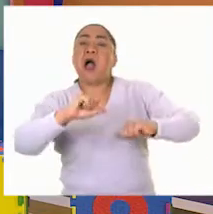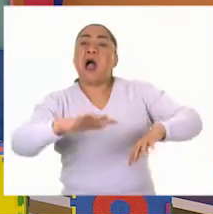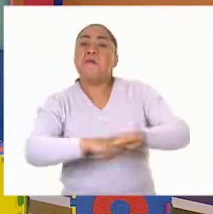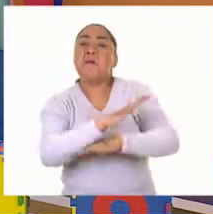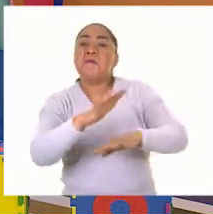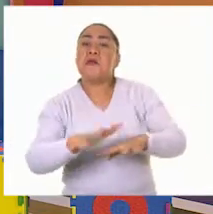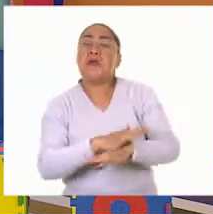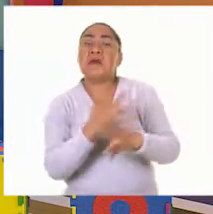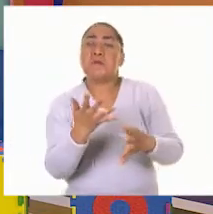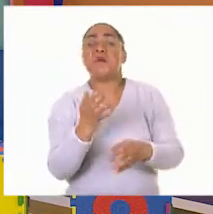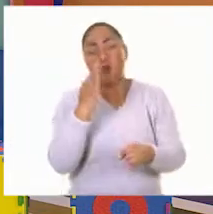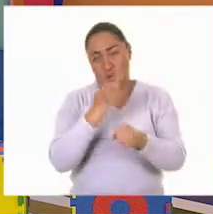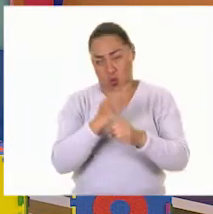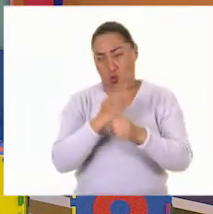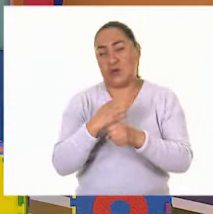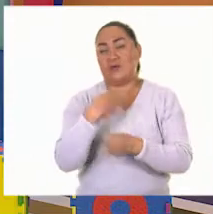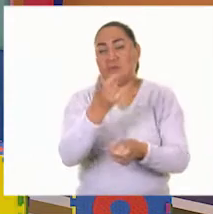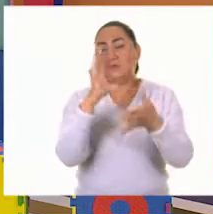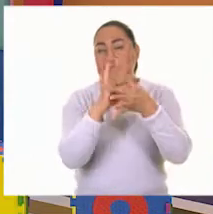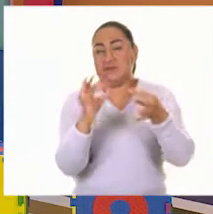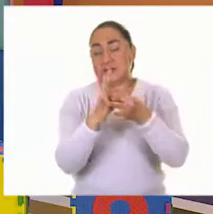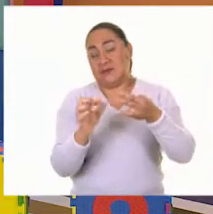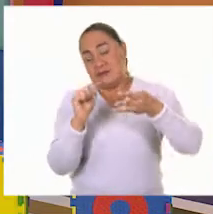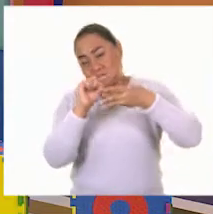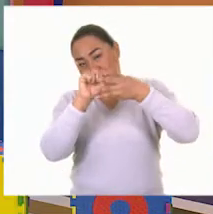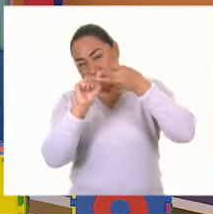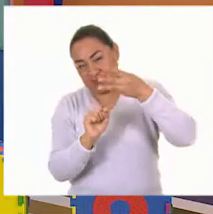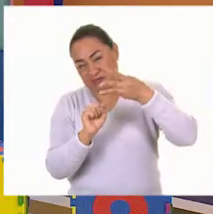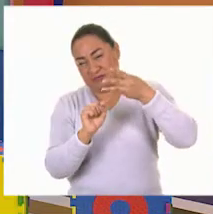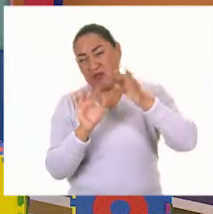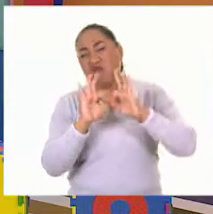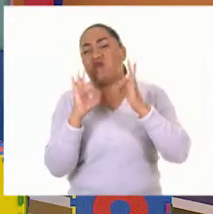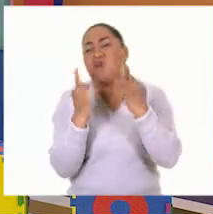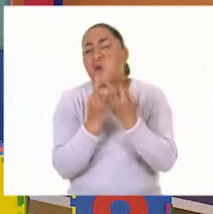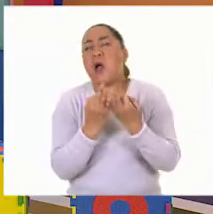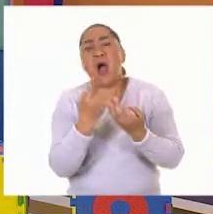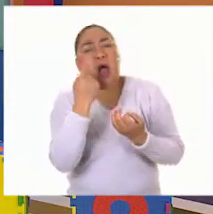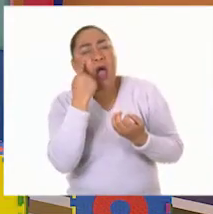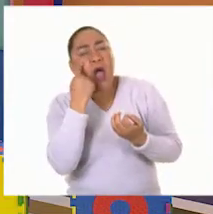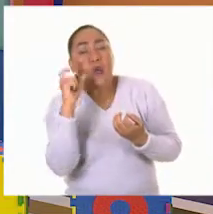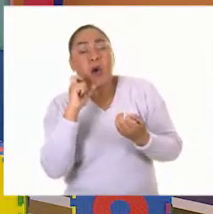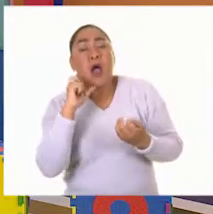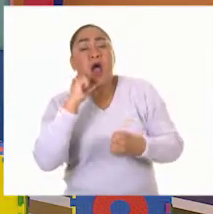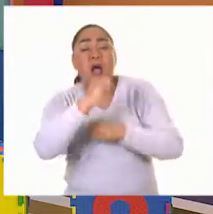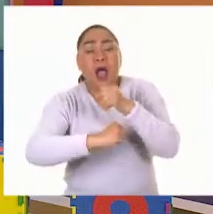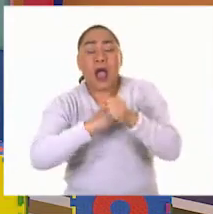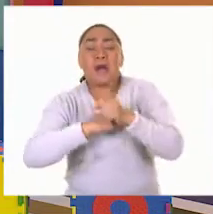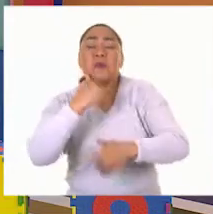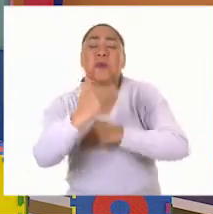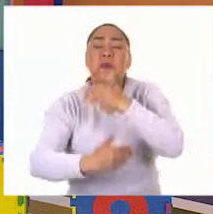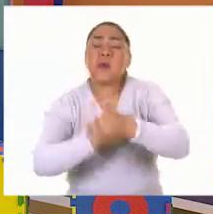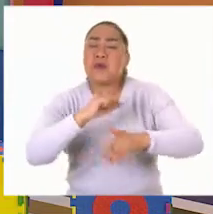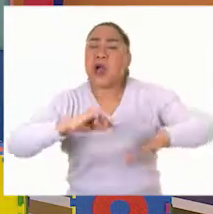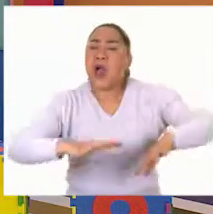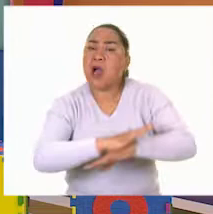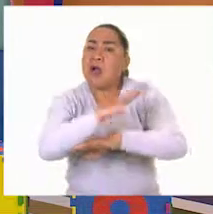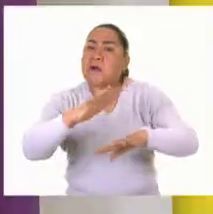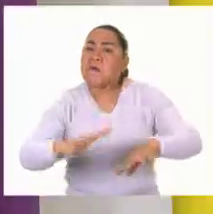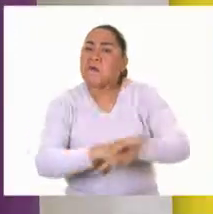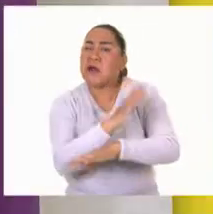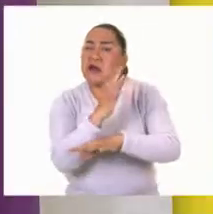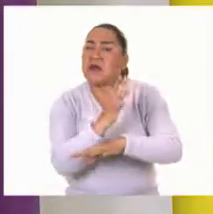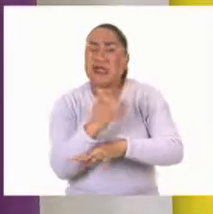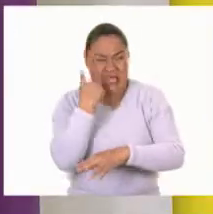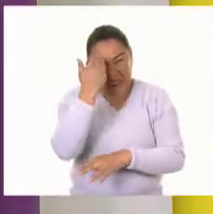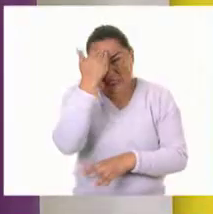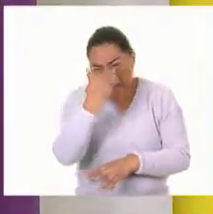vamos a ver nosotros tres elementos que hacen que una actividad recreativa cambie con el paso del tiempo. ¿Quieres saber cuáles son, Erick? A ver, vamos